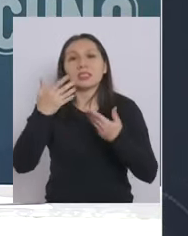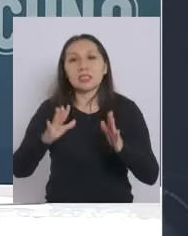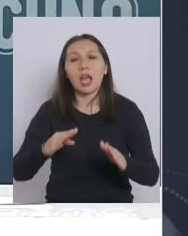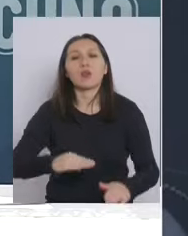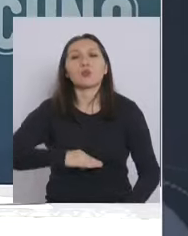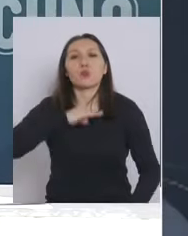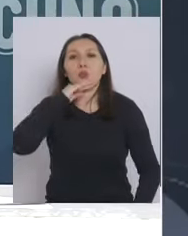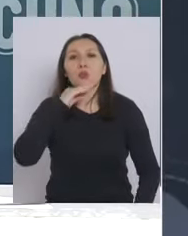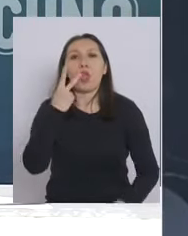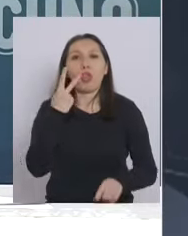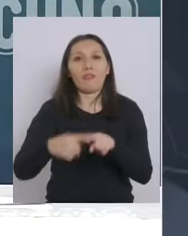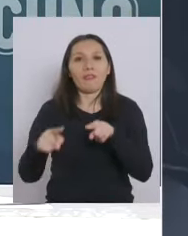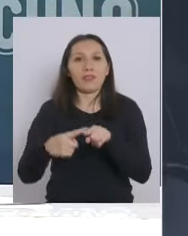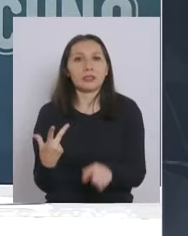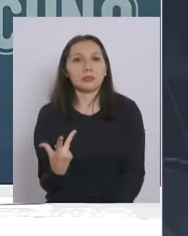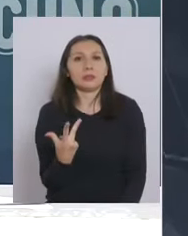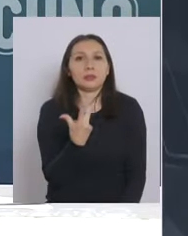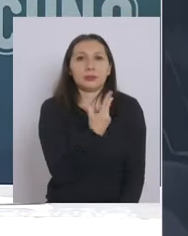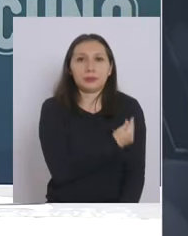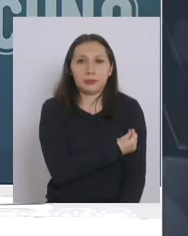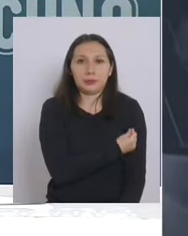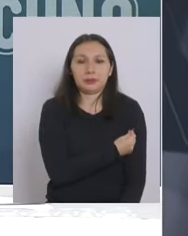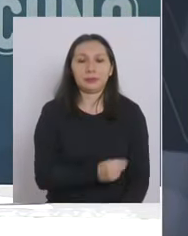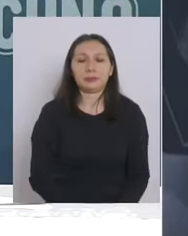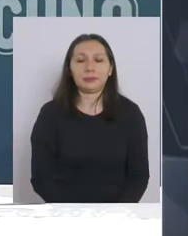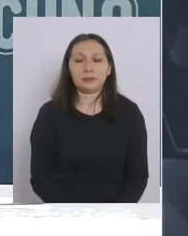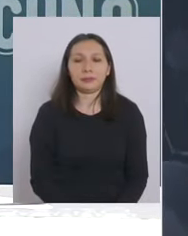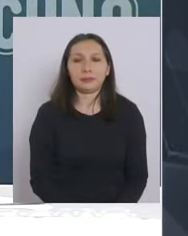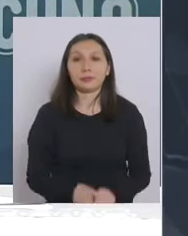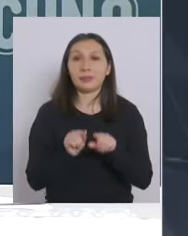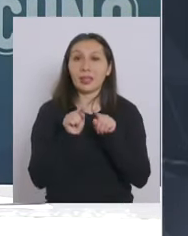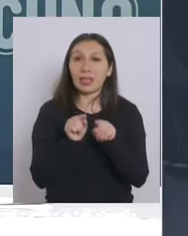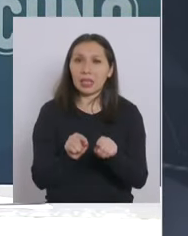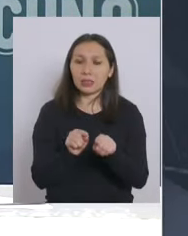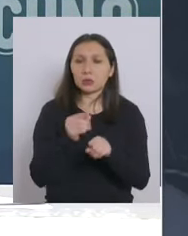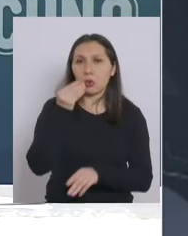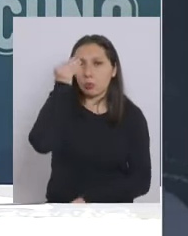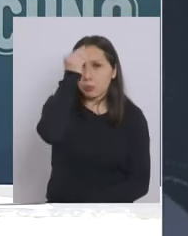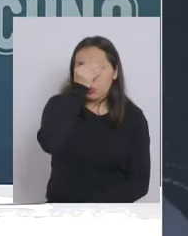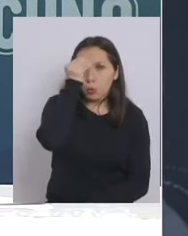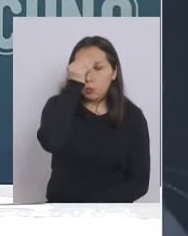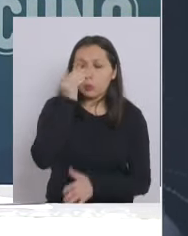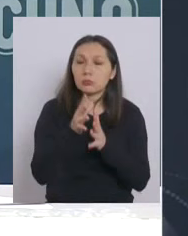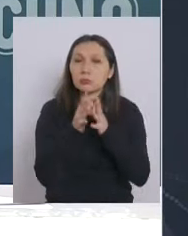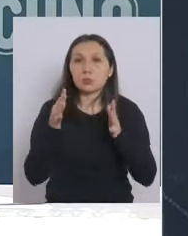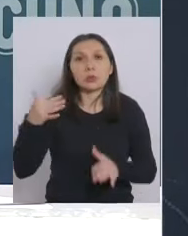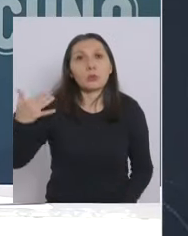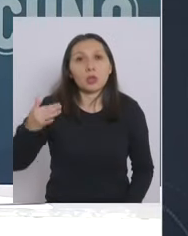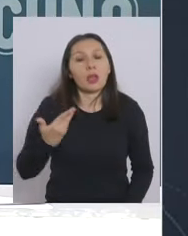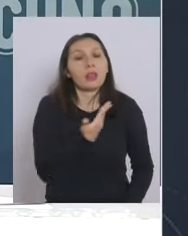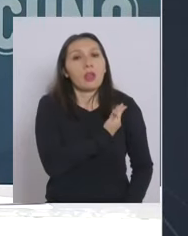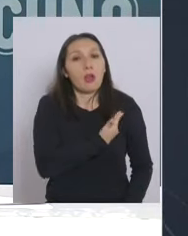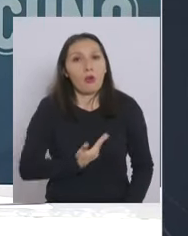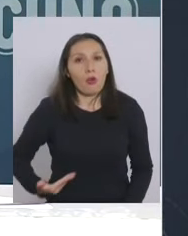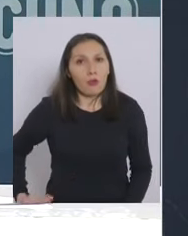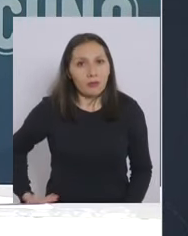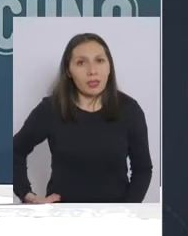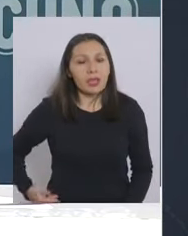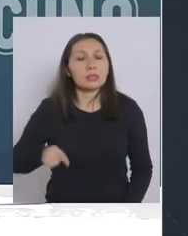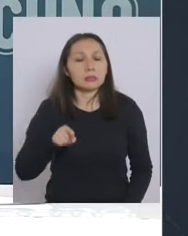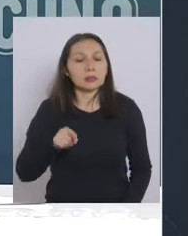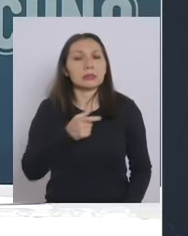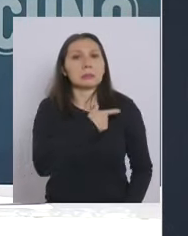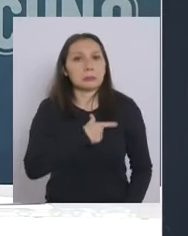alcanzado esa fecha y están vacunadas con dos dosis esto fue una preocupación muy importante del gobierno del presidente